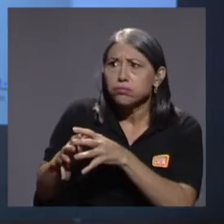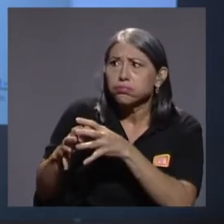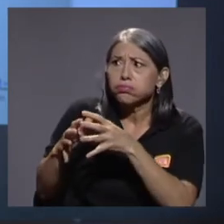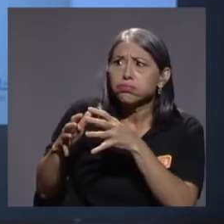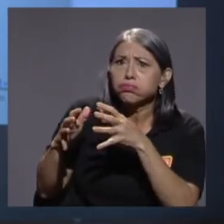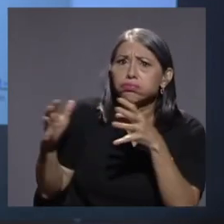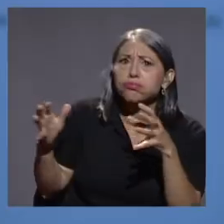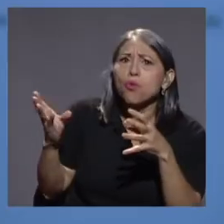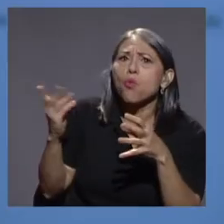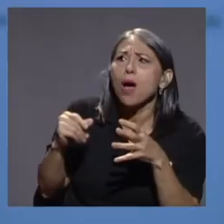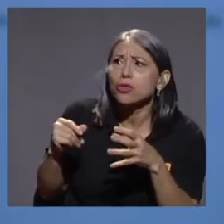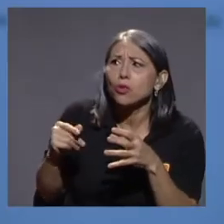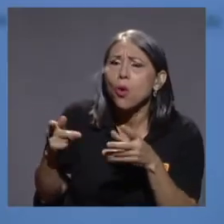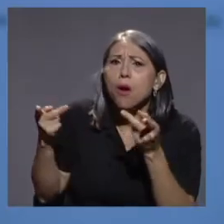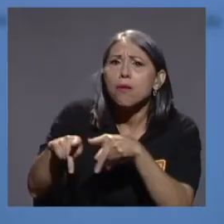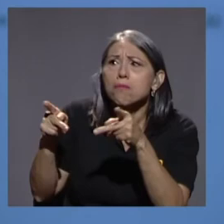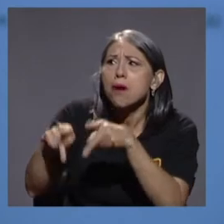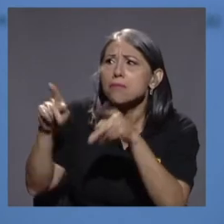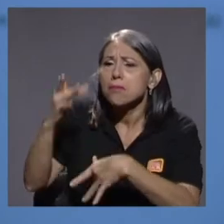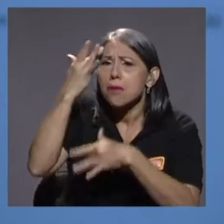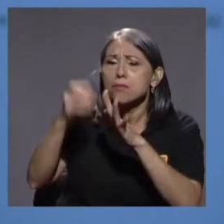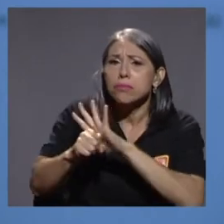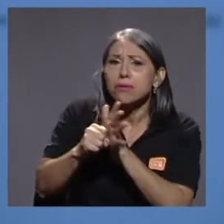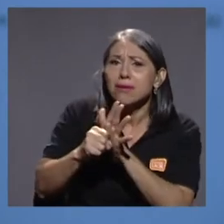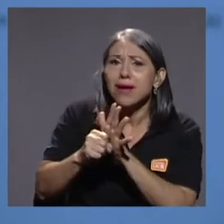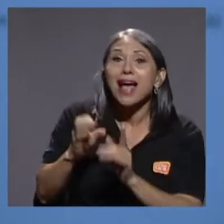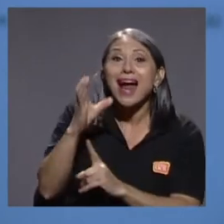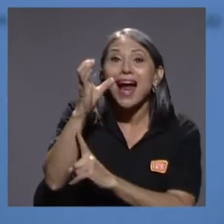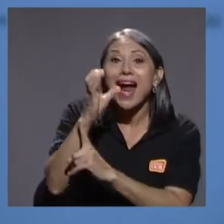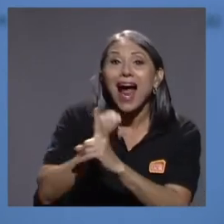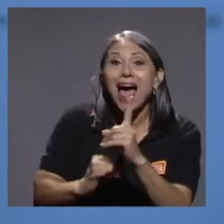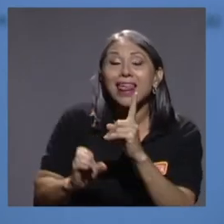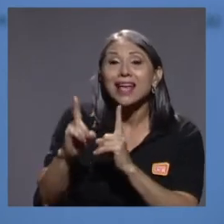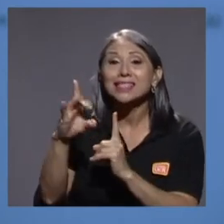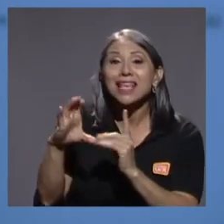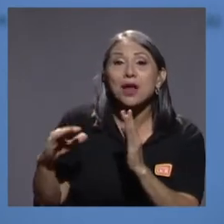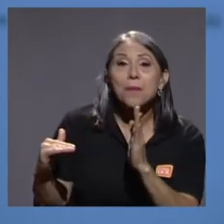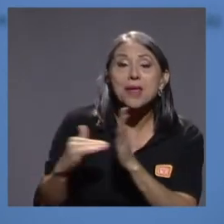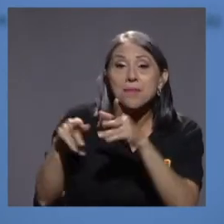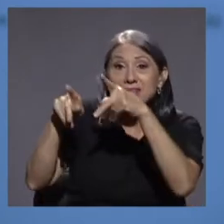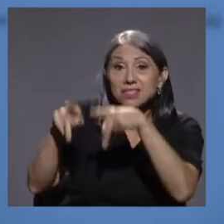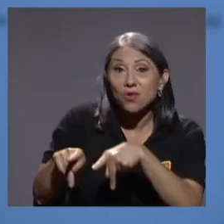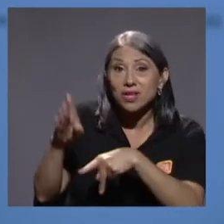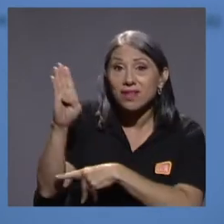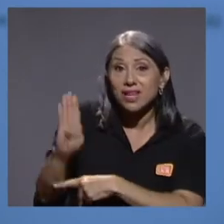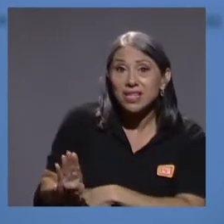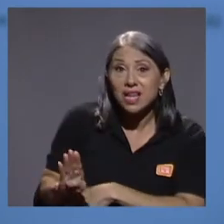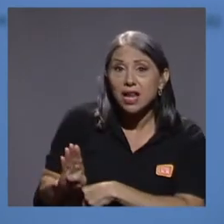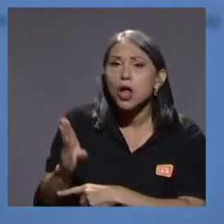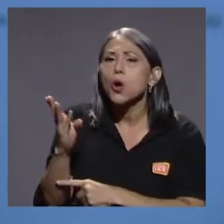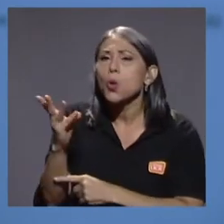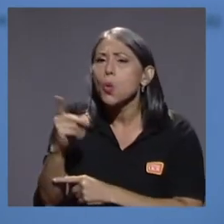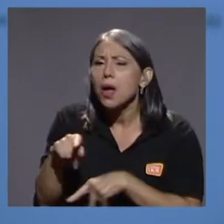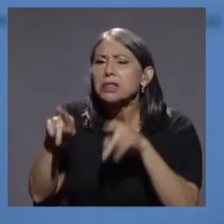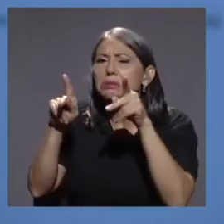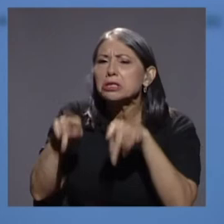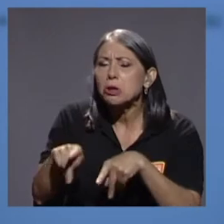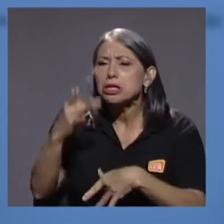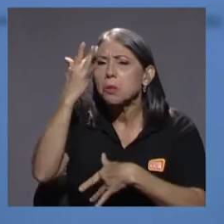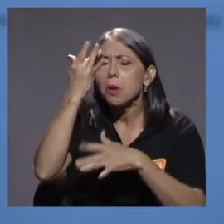por cada 100 mil habitantes que tiene Brasil, ¿cuántos se les están enfermando o contagiando por COVID?